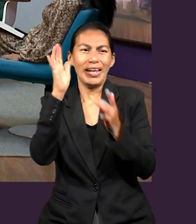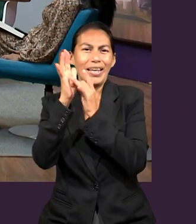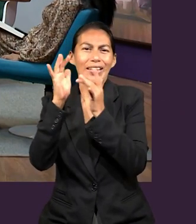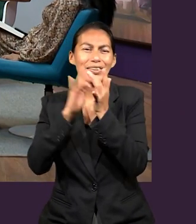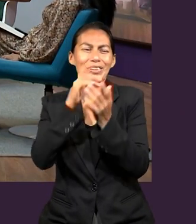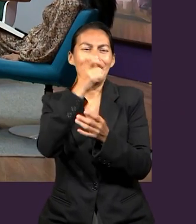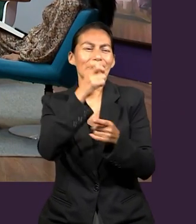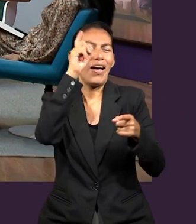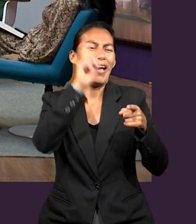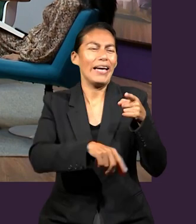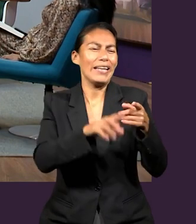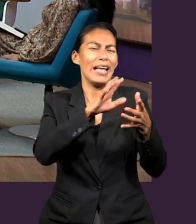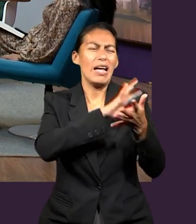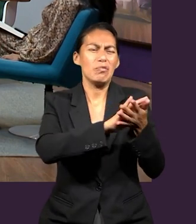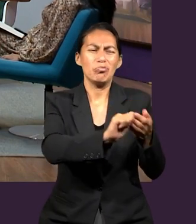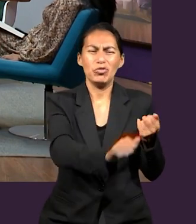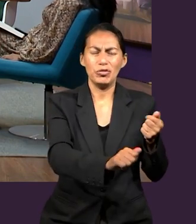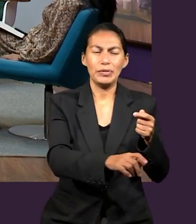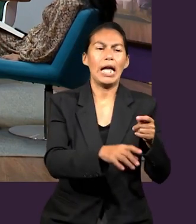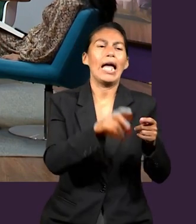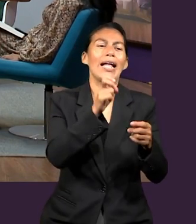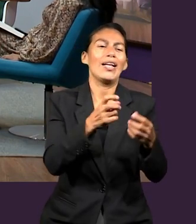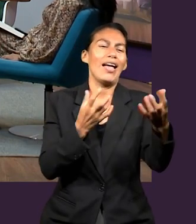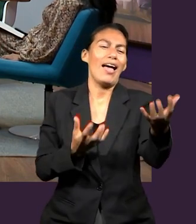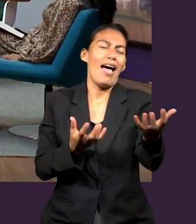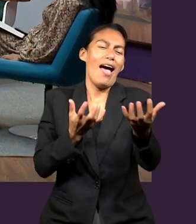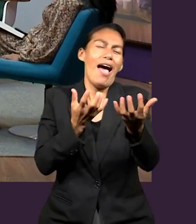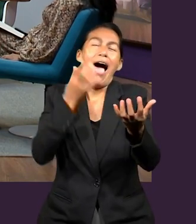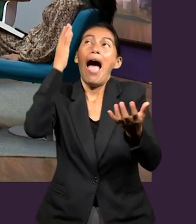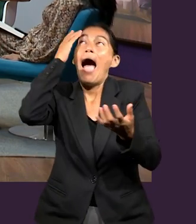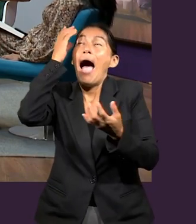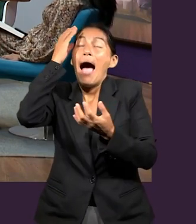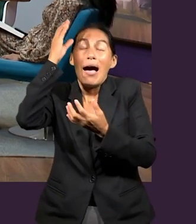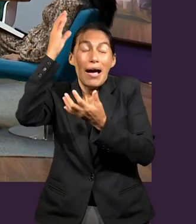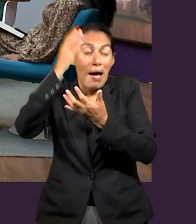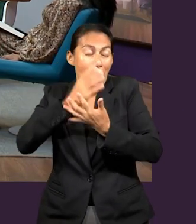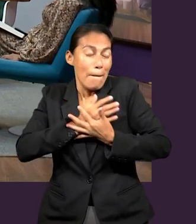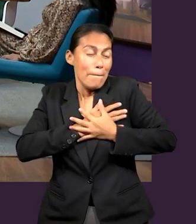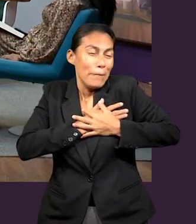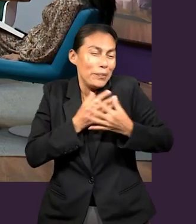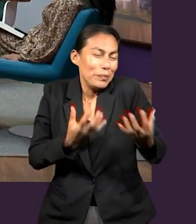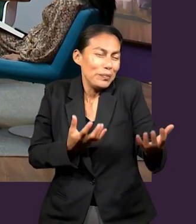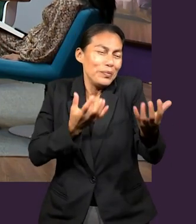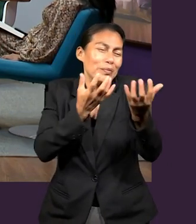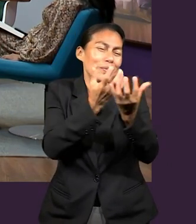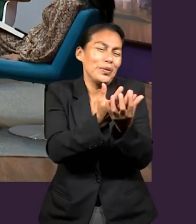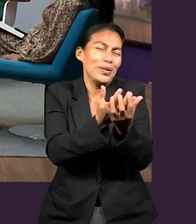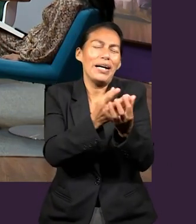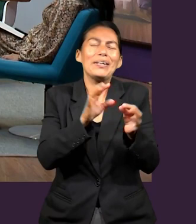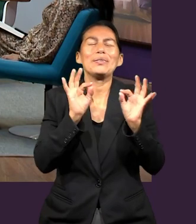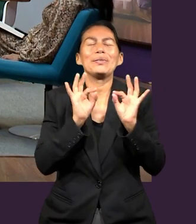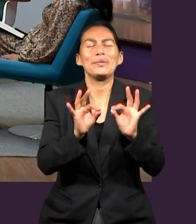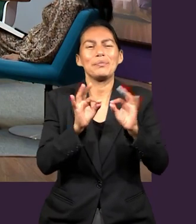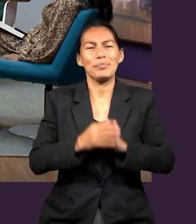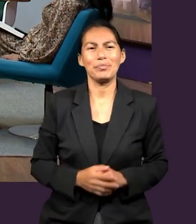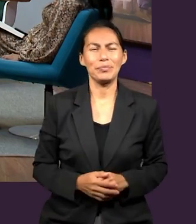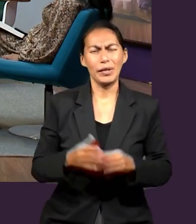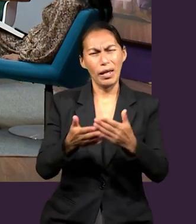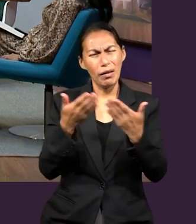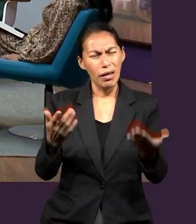nueva ciudadanía, que es la que se nos entrega. Y para ello quiero pedirle a Sonia que nos pueda ayudar.